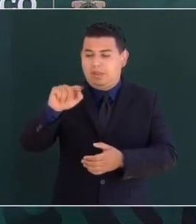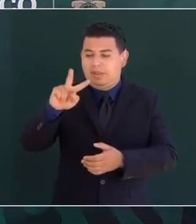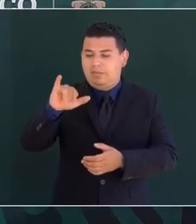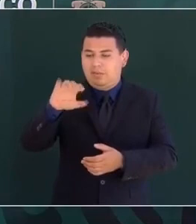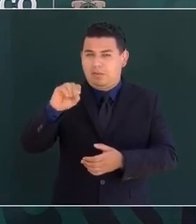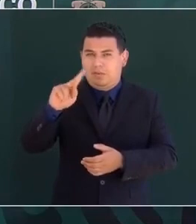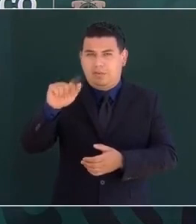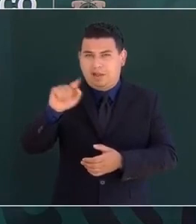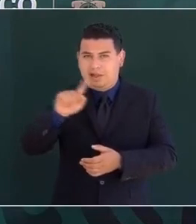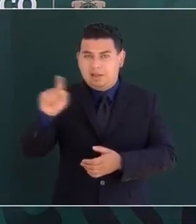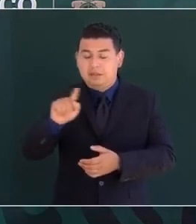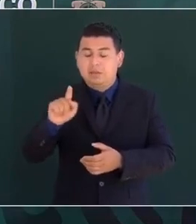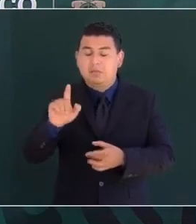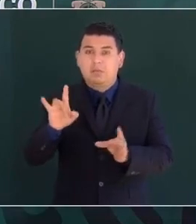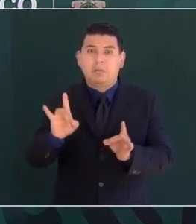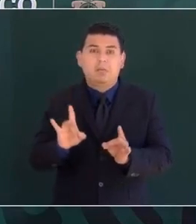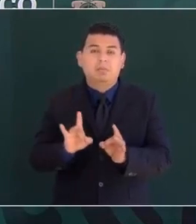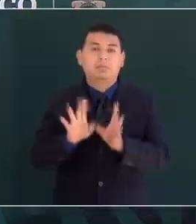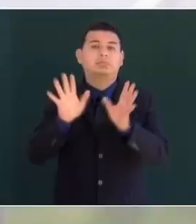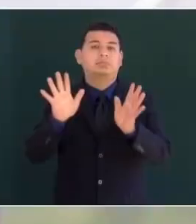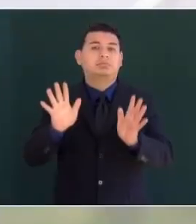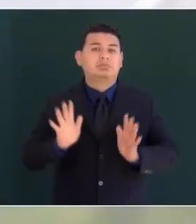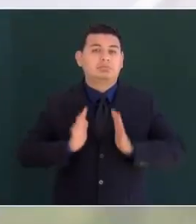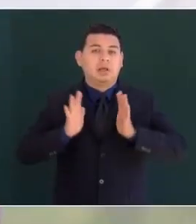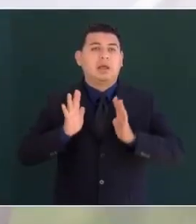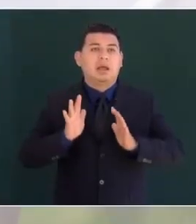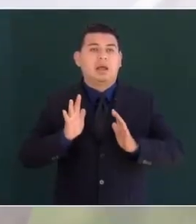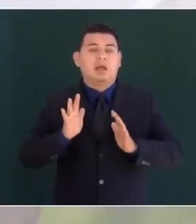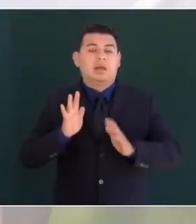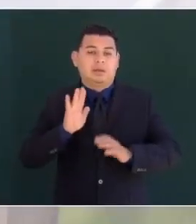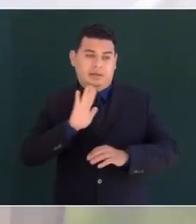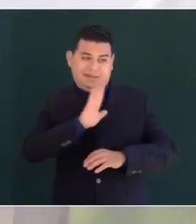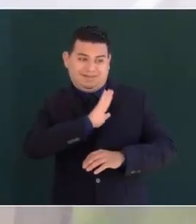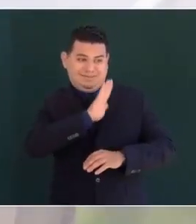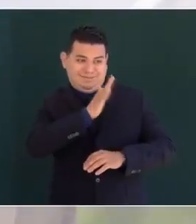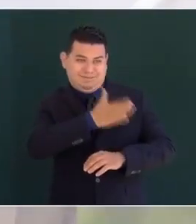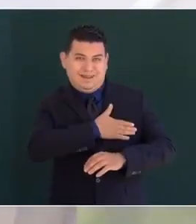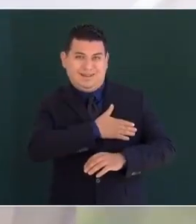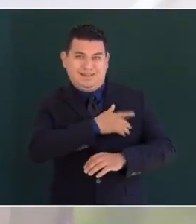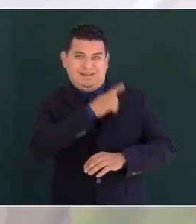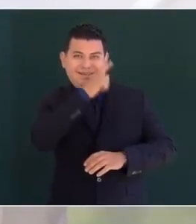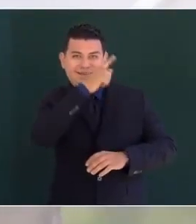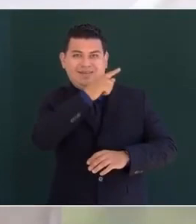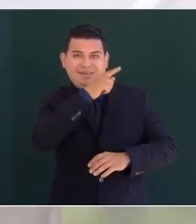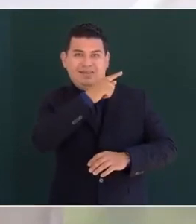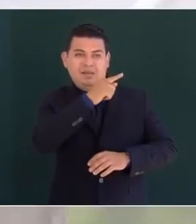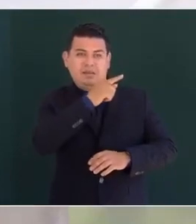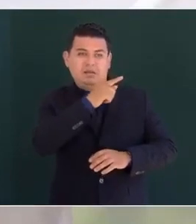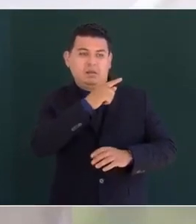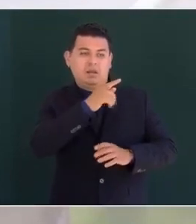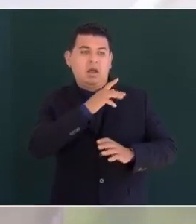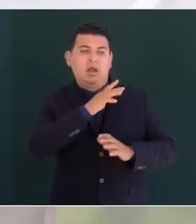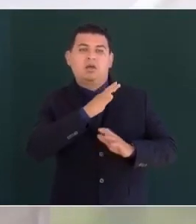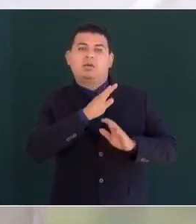inesperado en España los liberales toman el poder